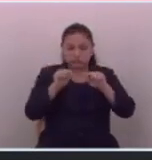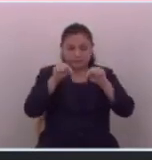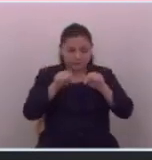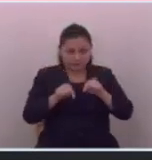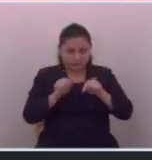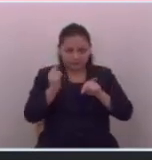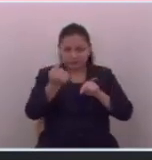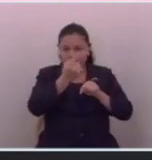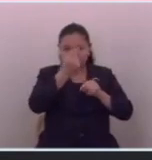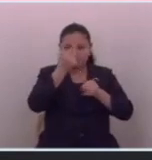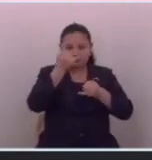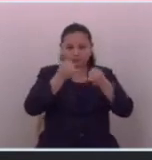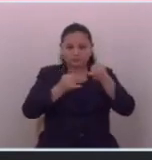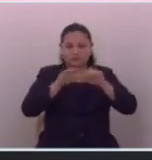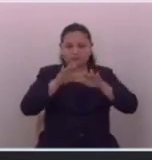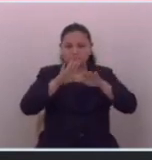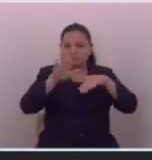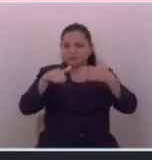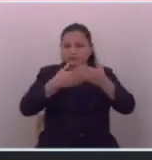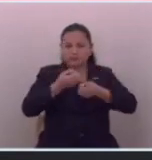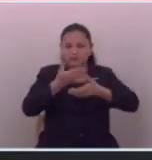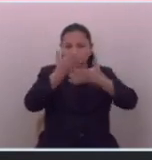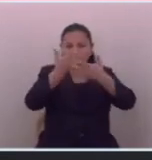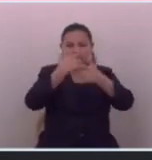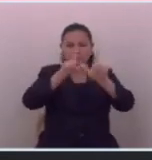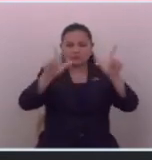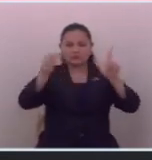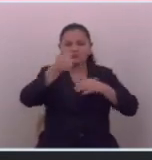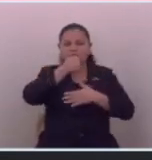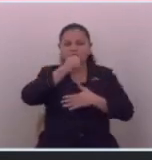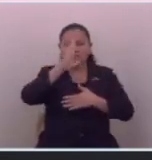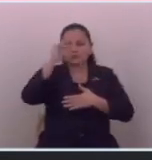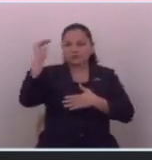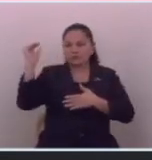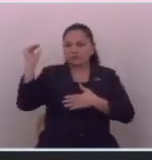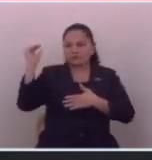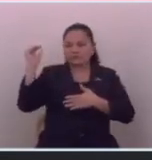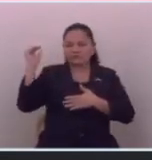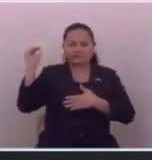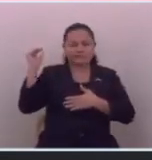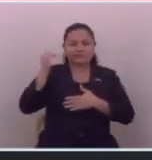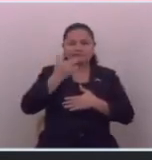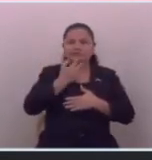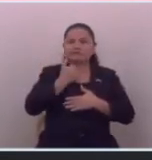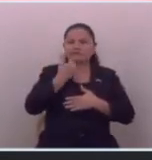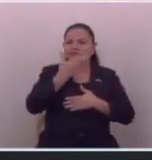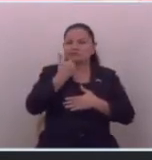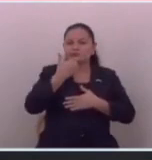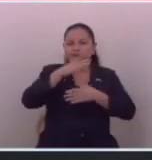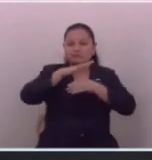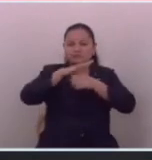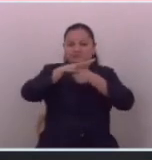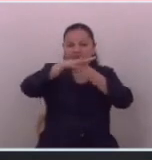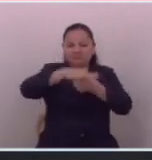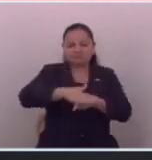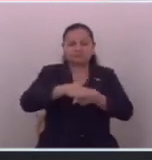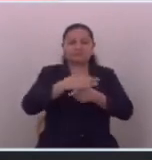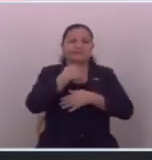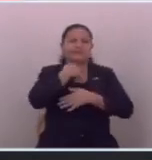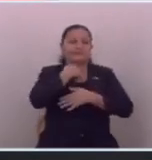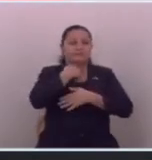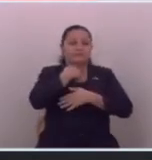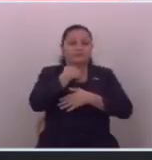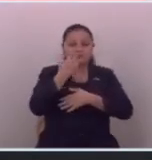sólo queda decir la libertad de prensa en nuestro país está coartada el día que